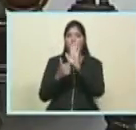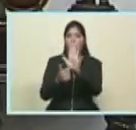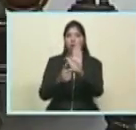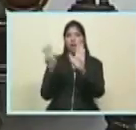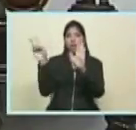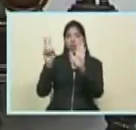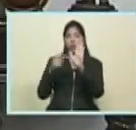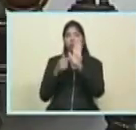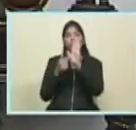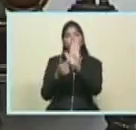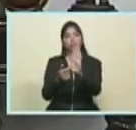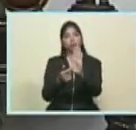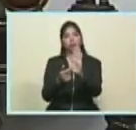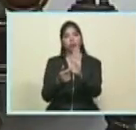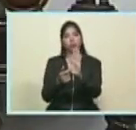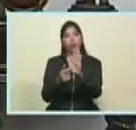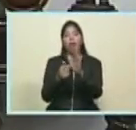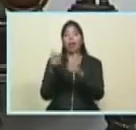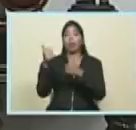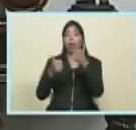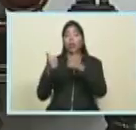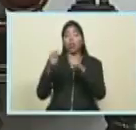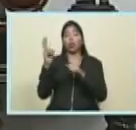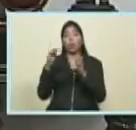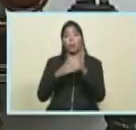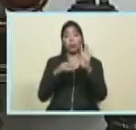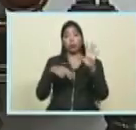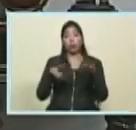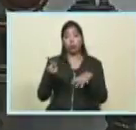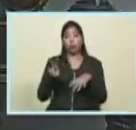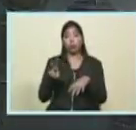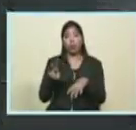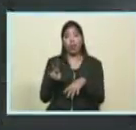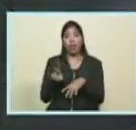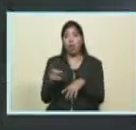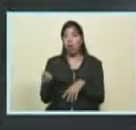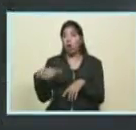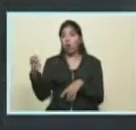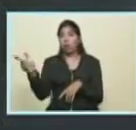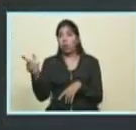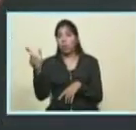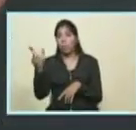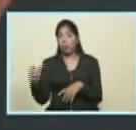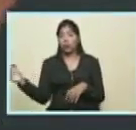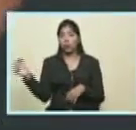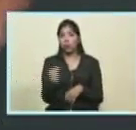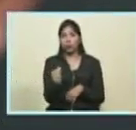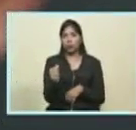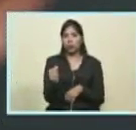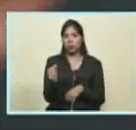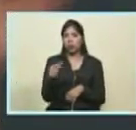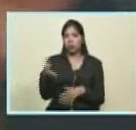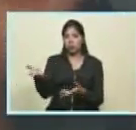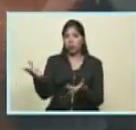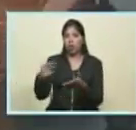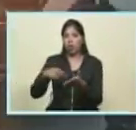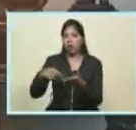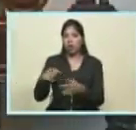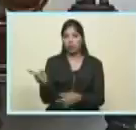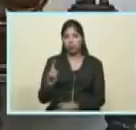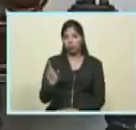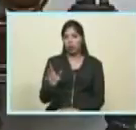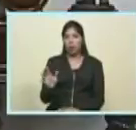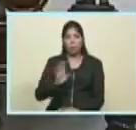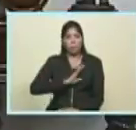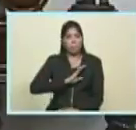para su candidatura presidencial en el 2012 se lo escribiera nadie agarró un poco de libros que le mandaron escritos y